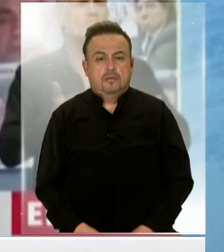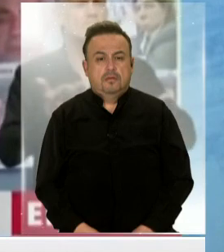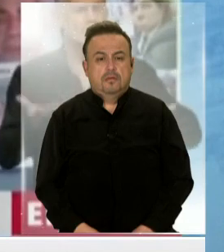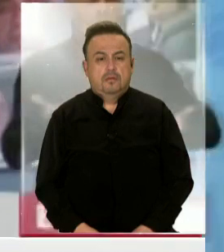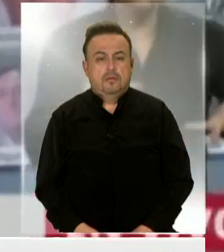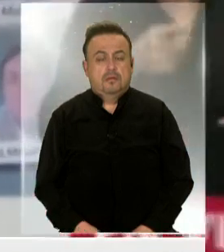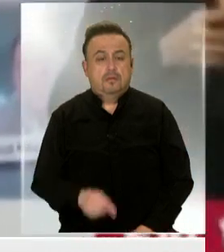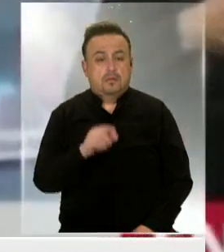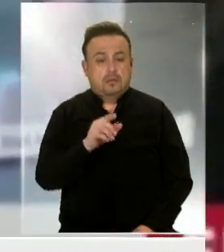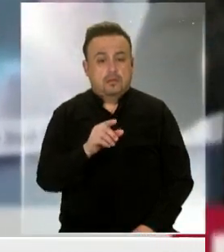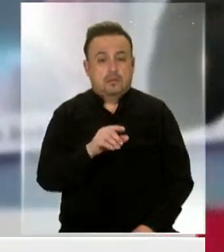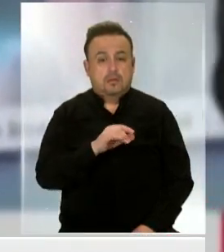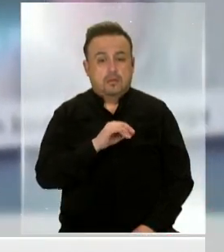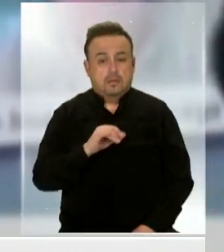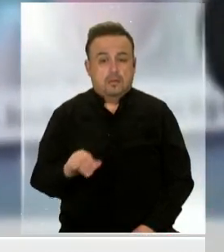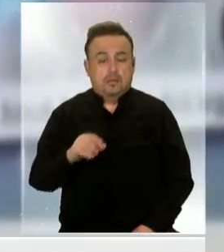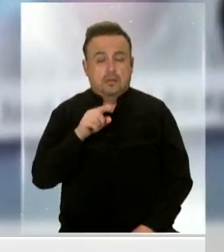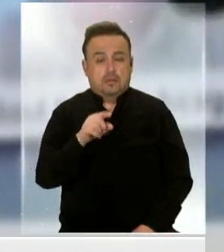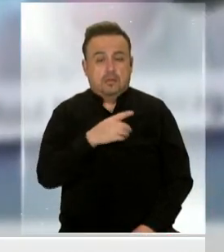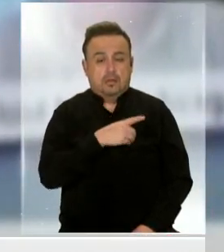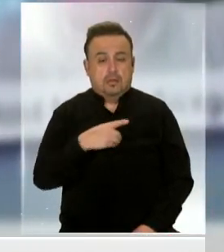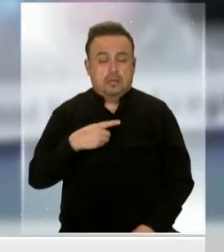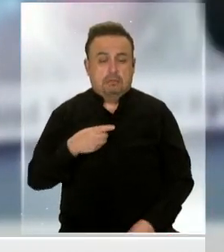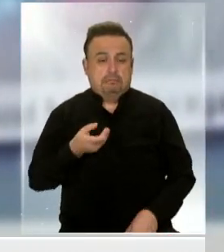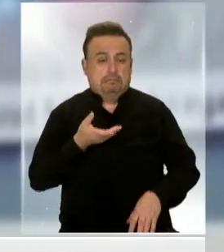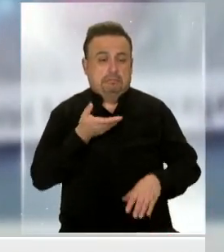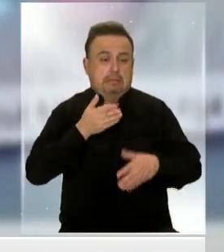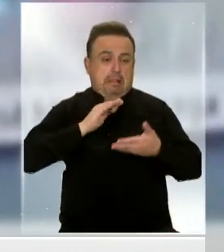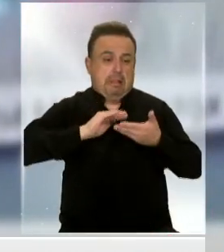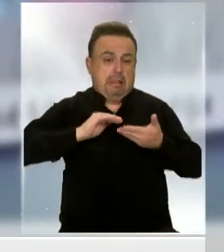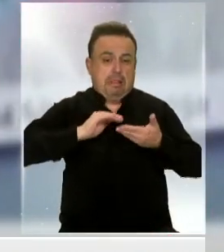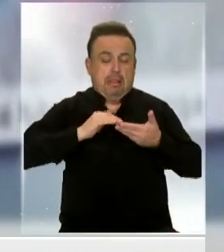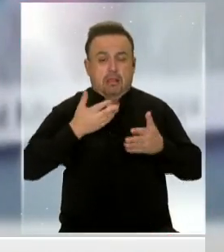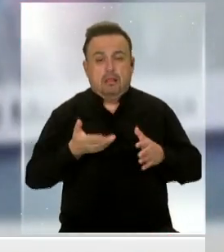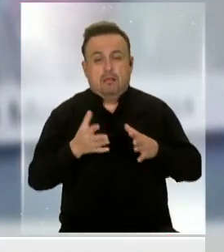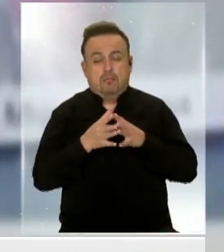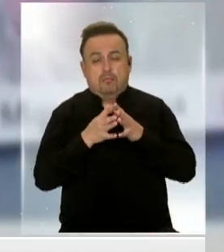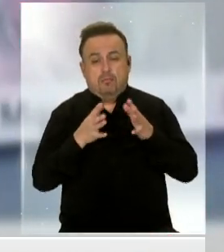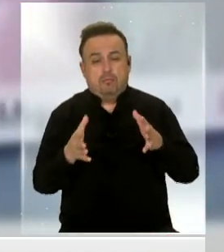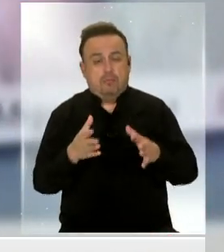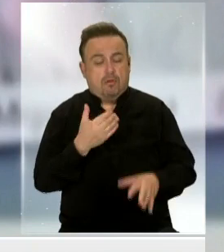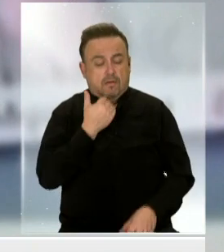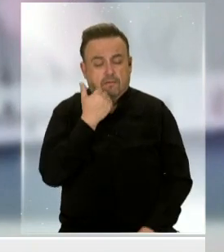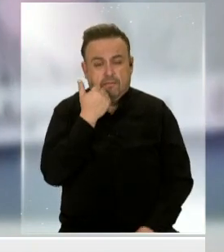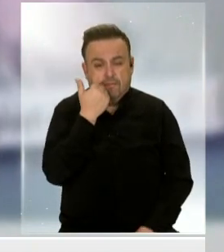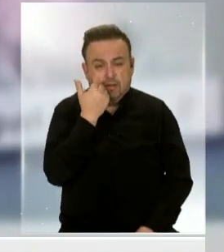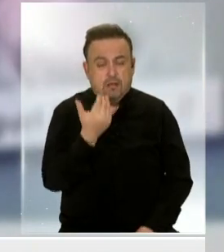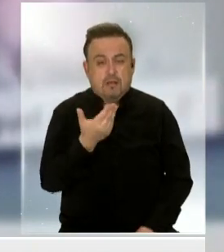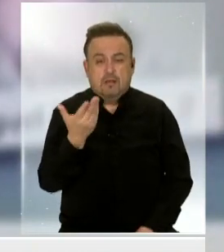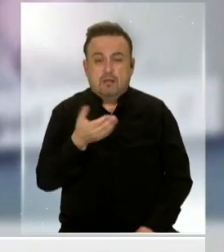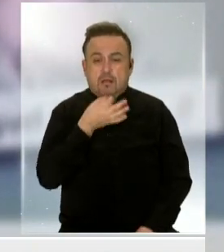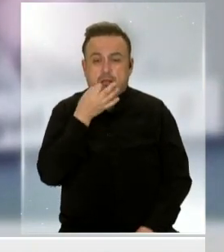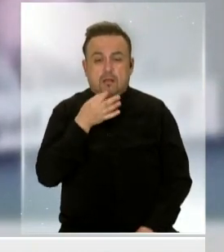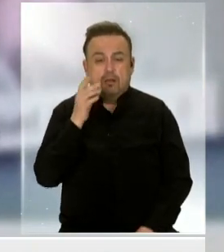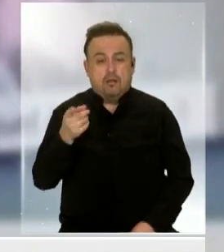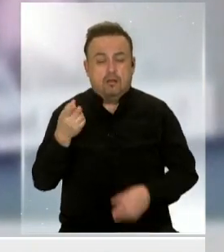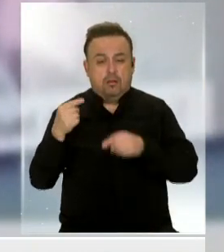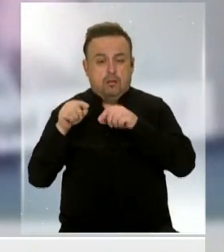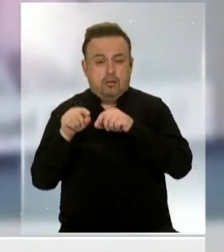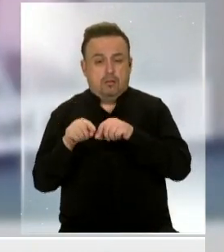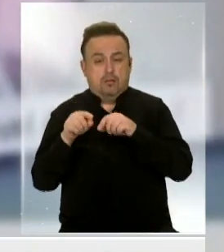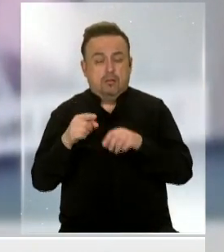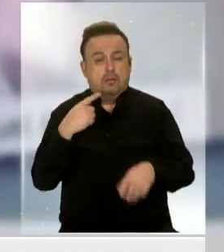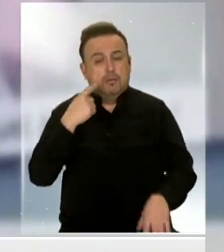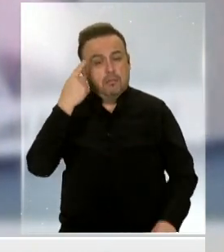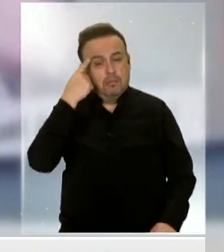Bueno, posteriormente el diputado pidió disculpas, dijo estar muy, muy avergonzado, contó que tanto él como su pareja estaban